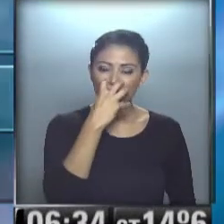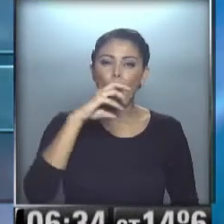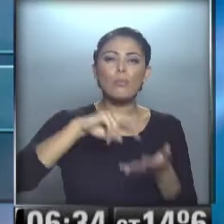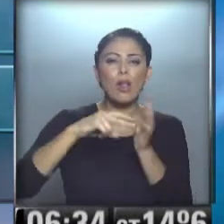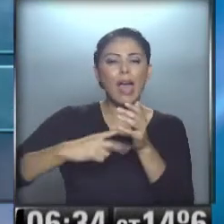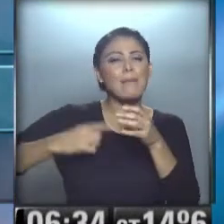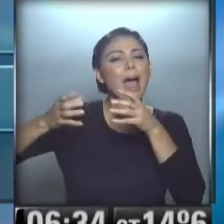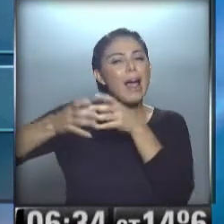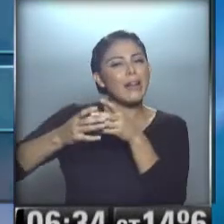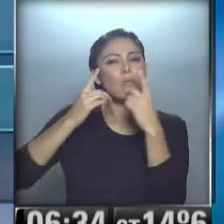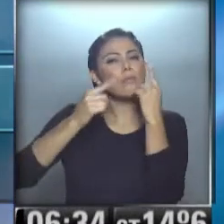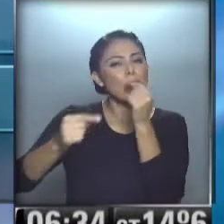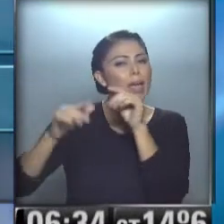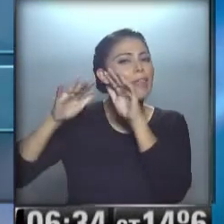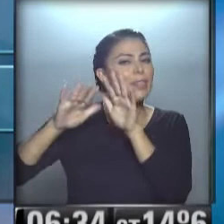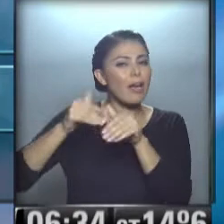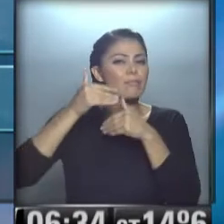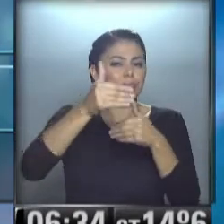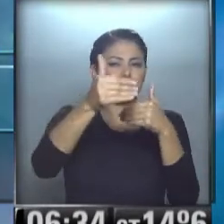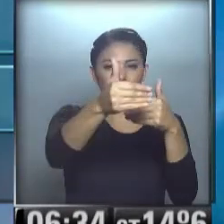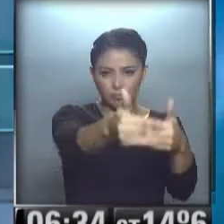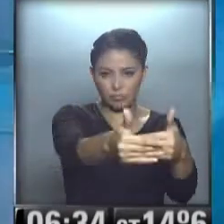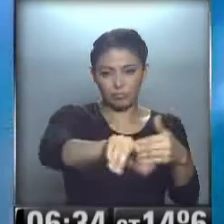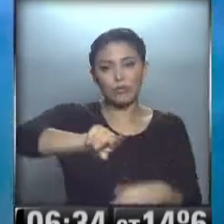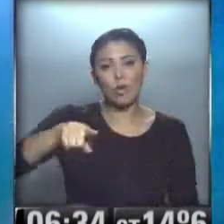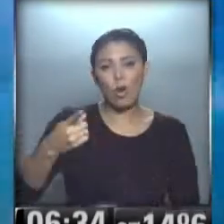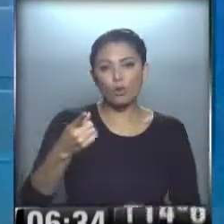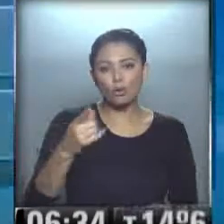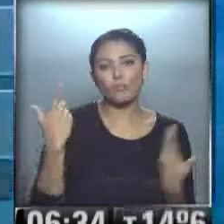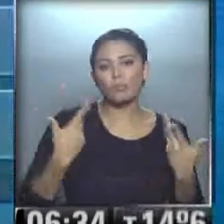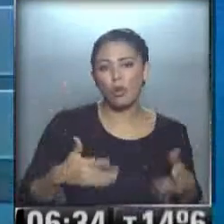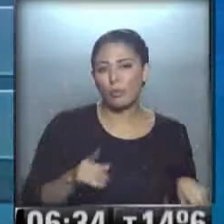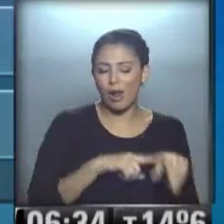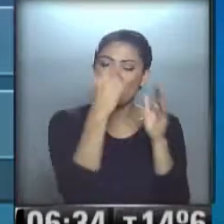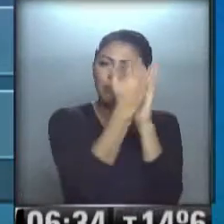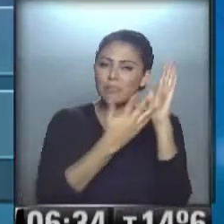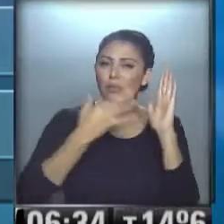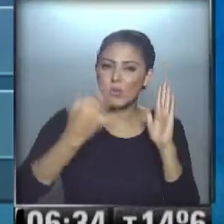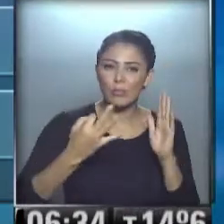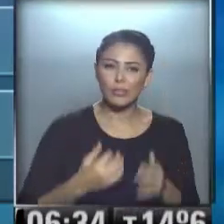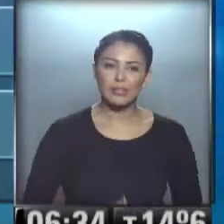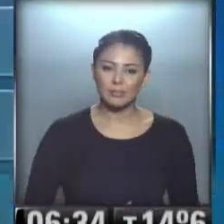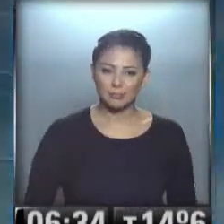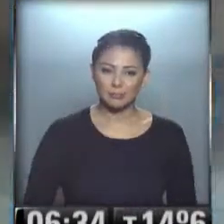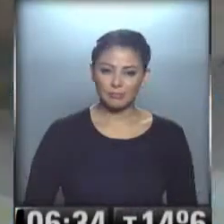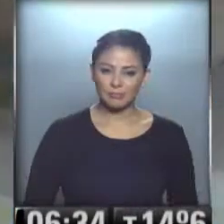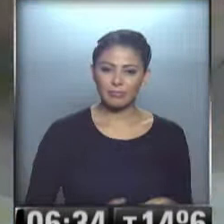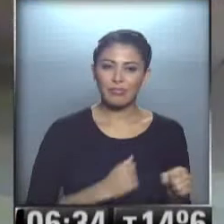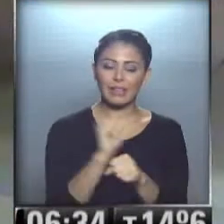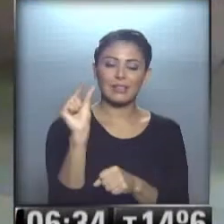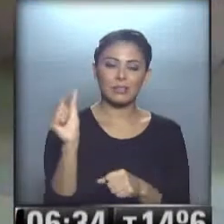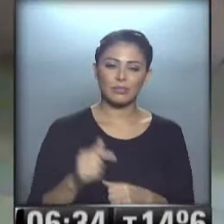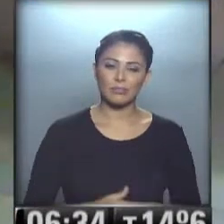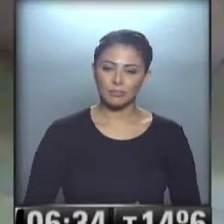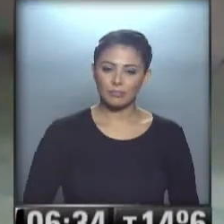conflicto gremial continúa operando con demoras... ...el resto sí lo hace de acuerdo a los cronogramas previstos. Volvemos, hasta